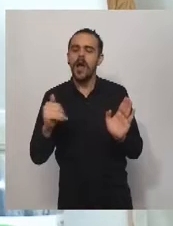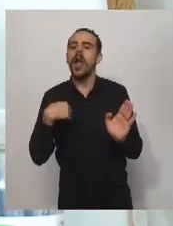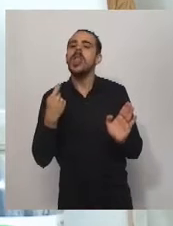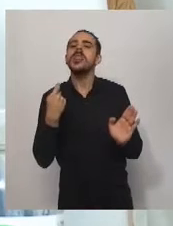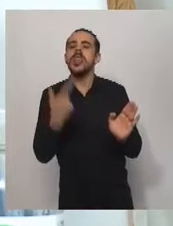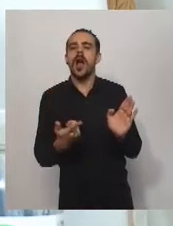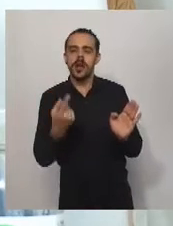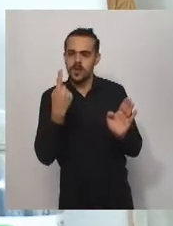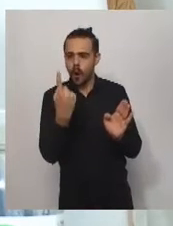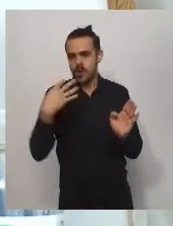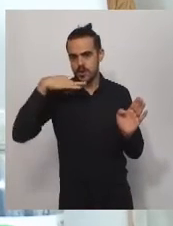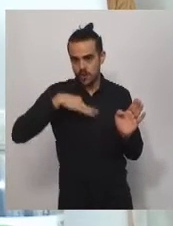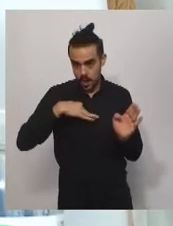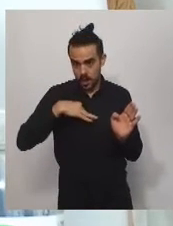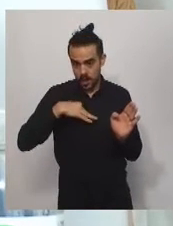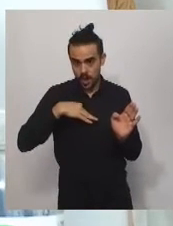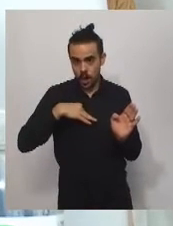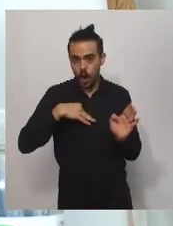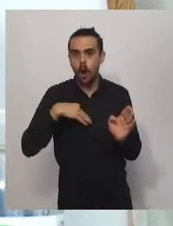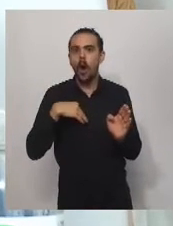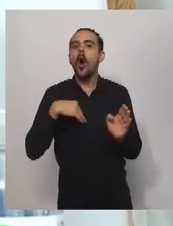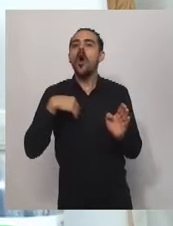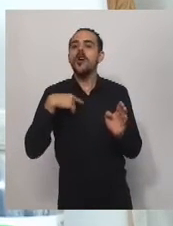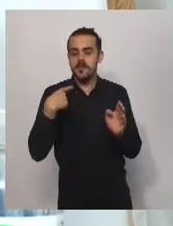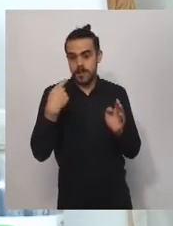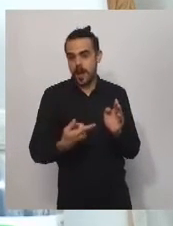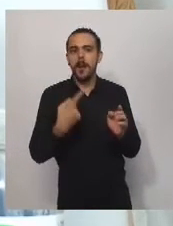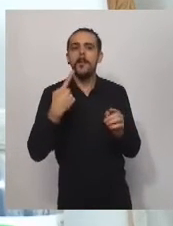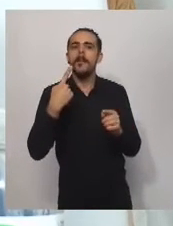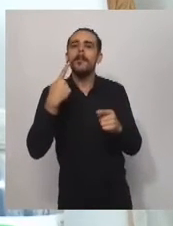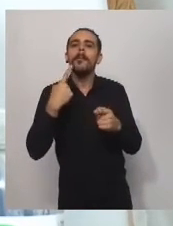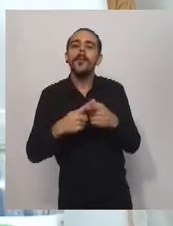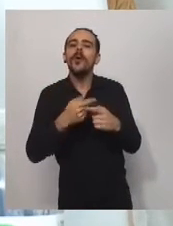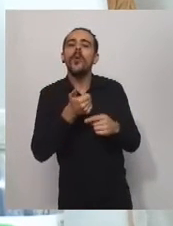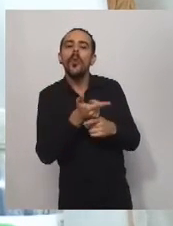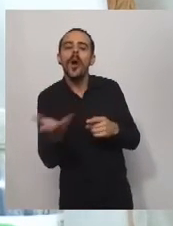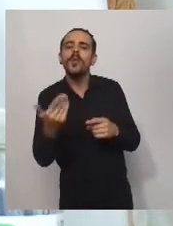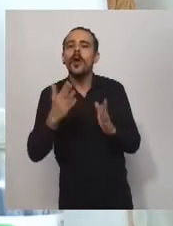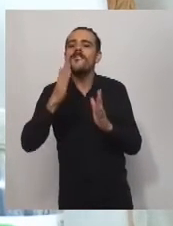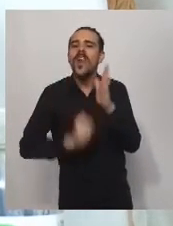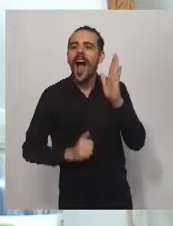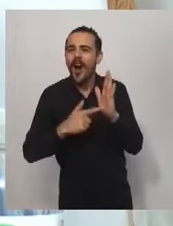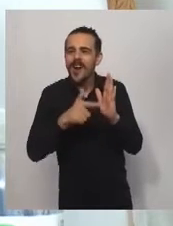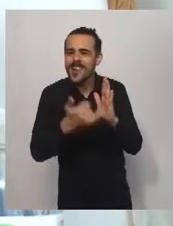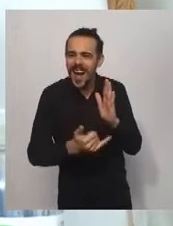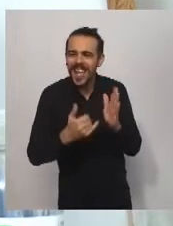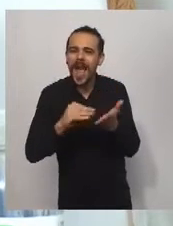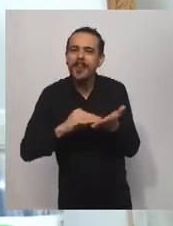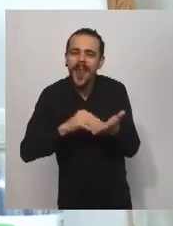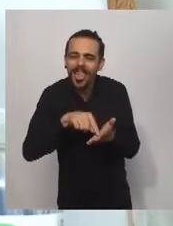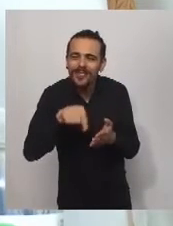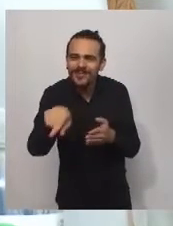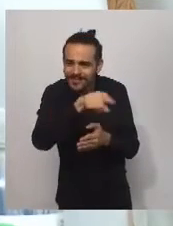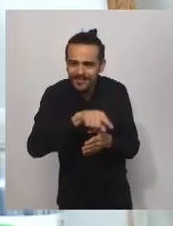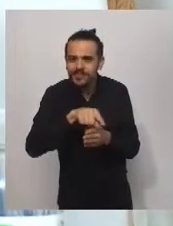pero por cada trabajador registrado que tengan estas instituciones. Y para aquellas instituciones deportivas que tengan